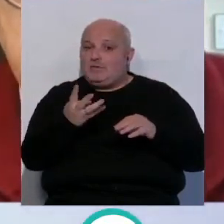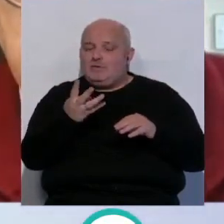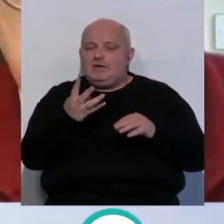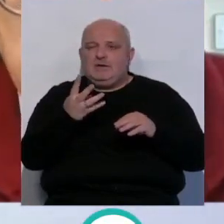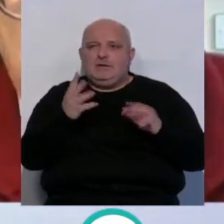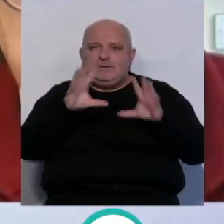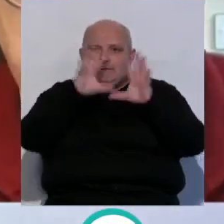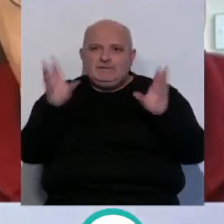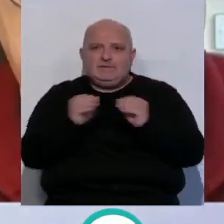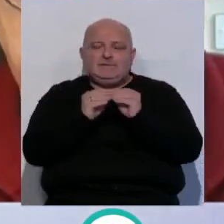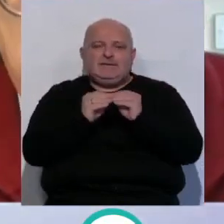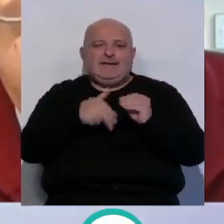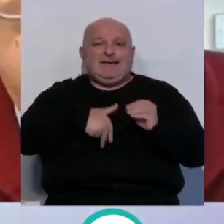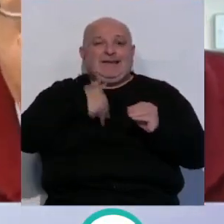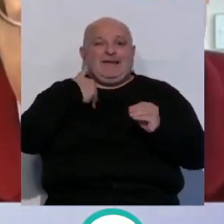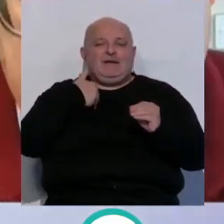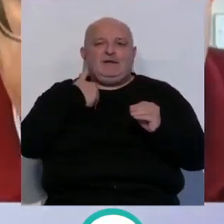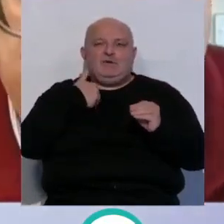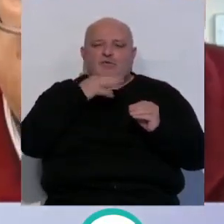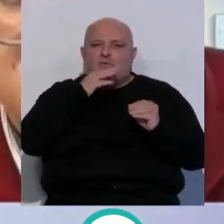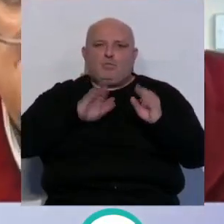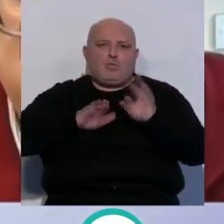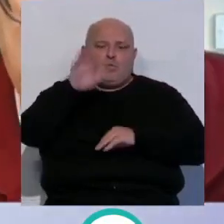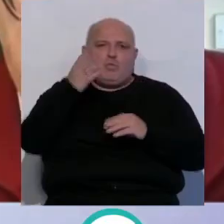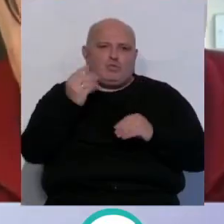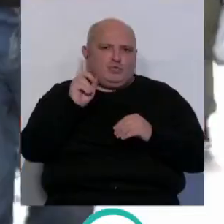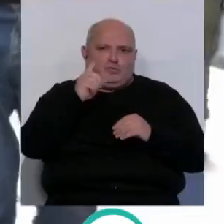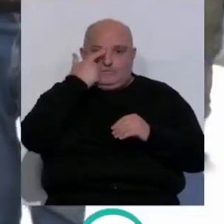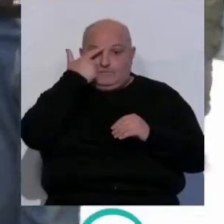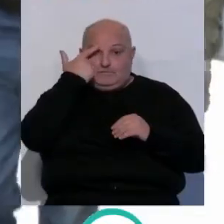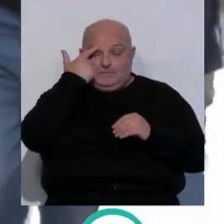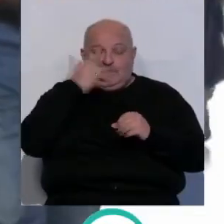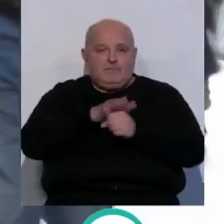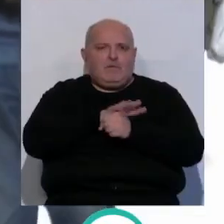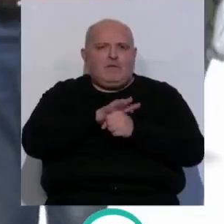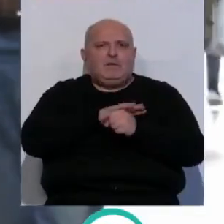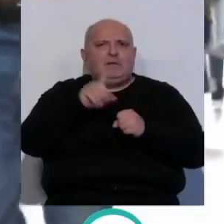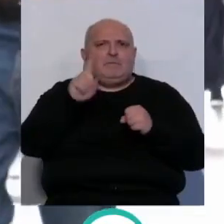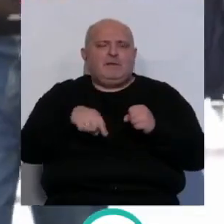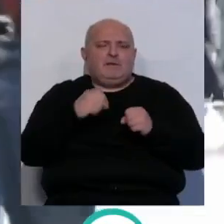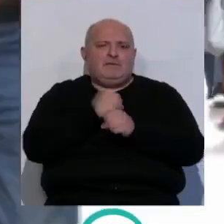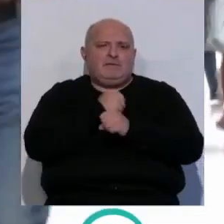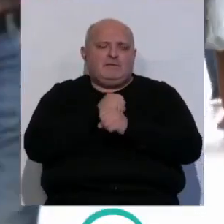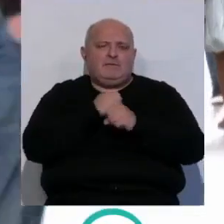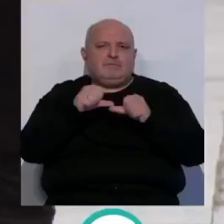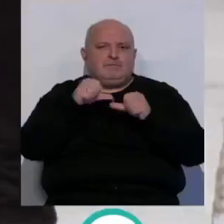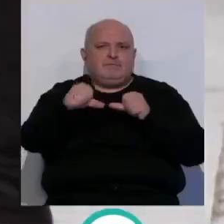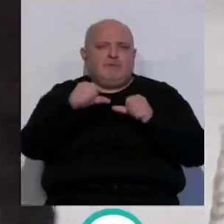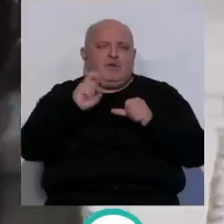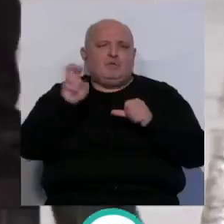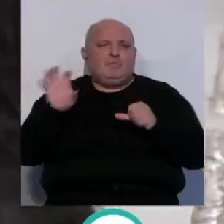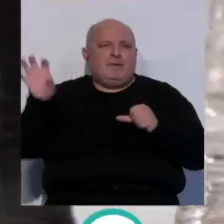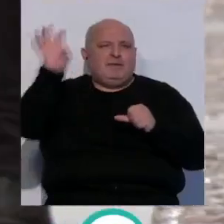en términos de cómputo general, no vamos a crecer nada o no hemos crecido nada. La provincia tendrá también que trabajar con vistas a que otros